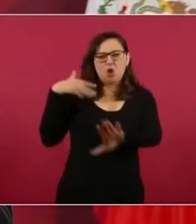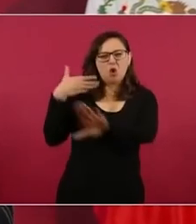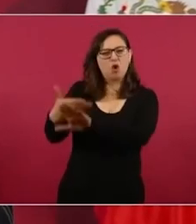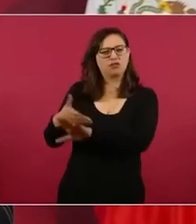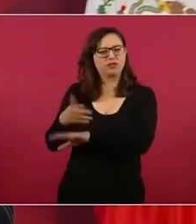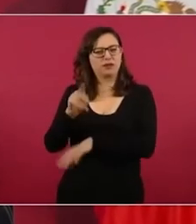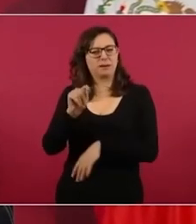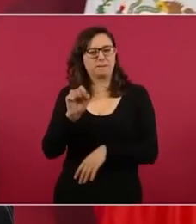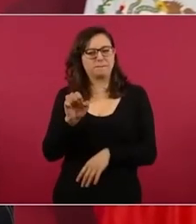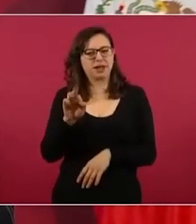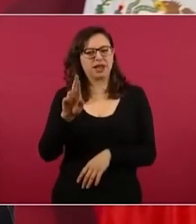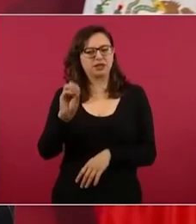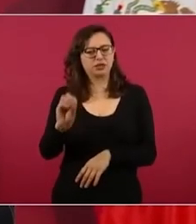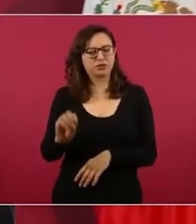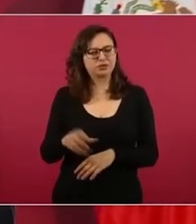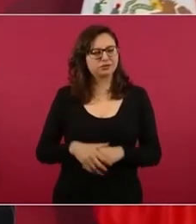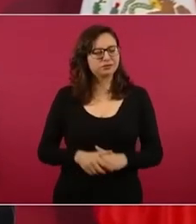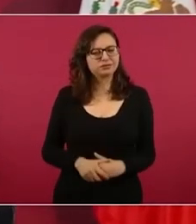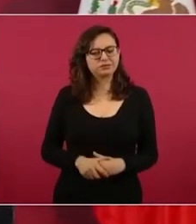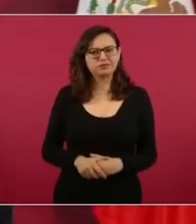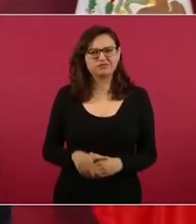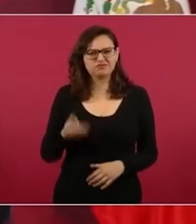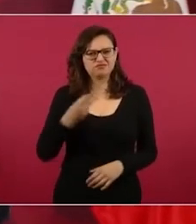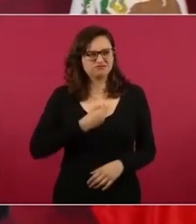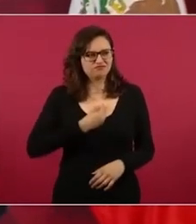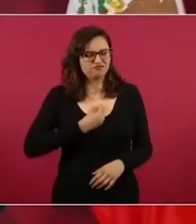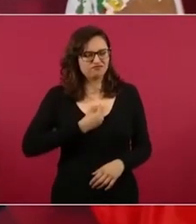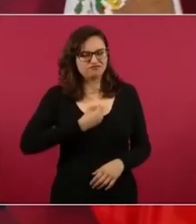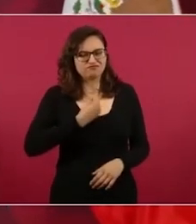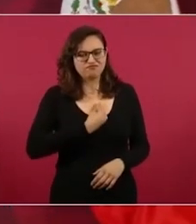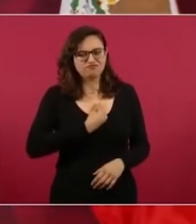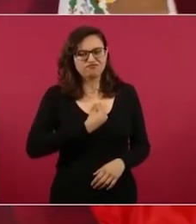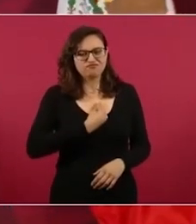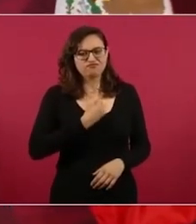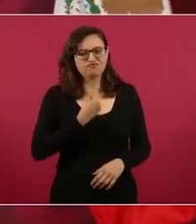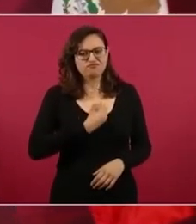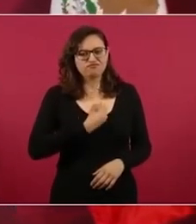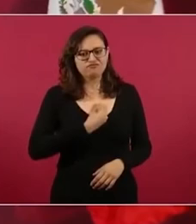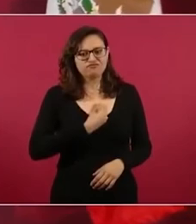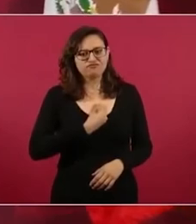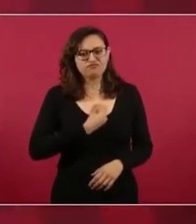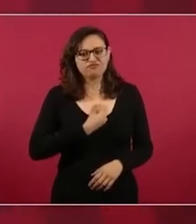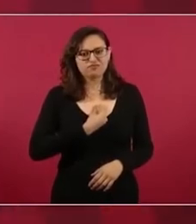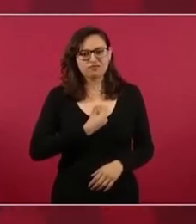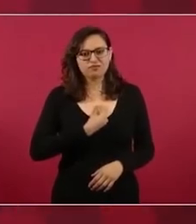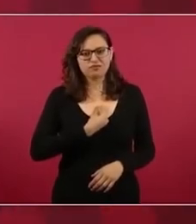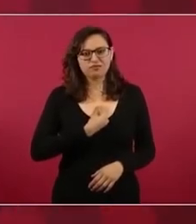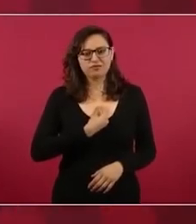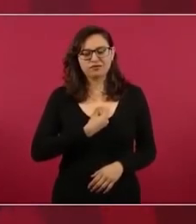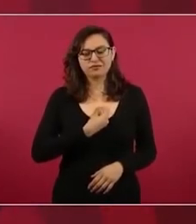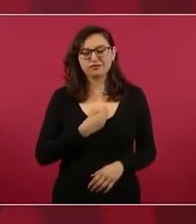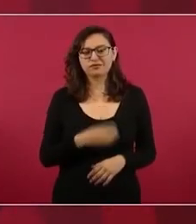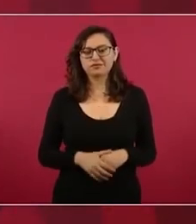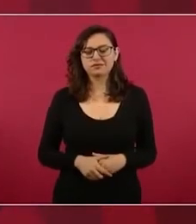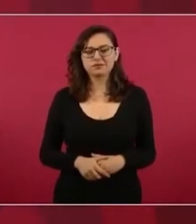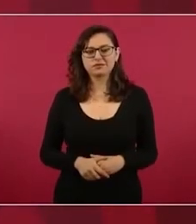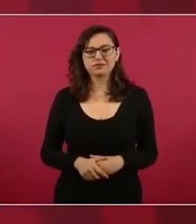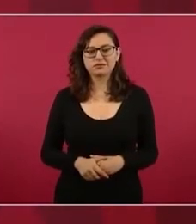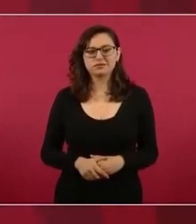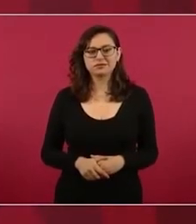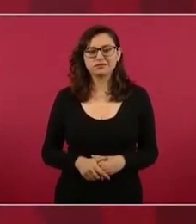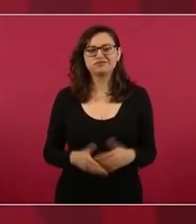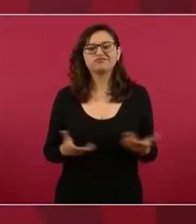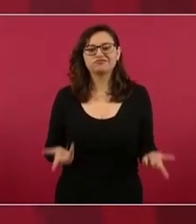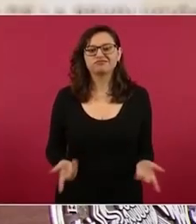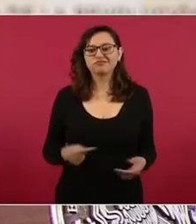lo que ya vimos y